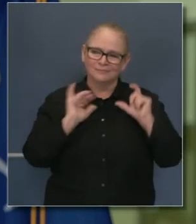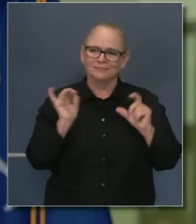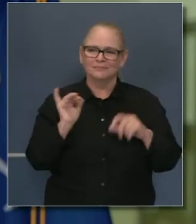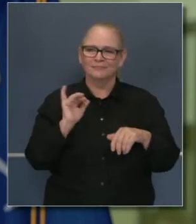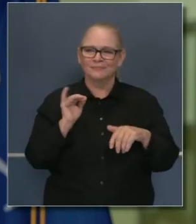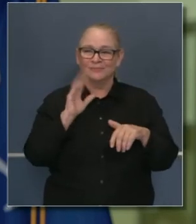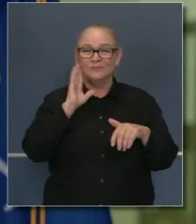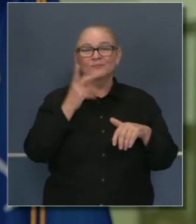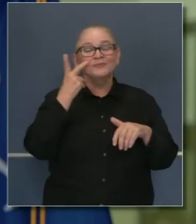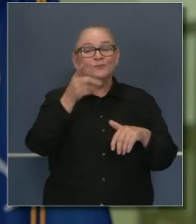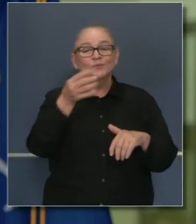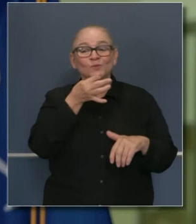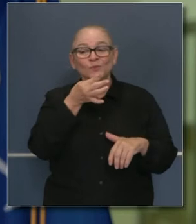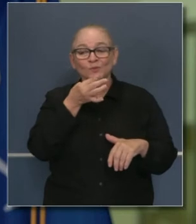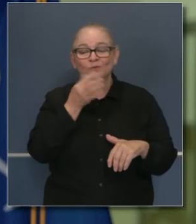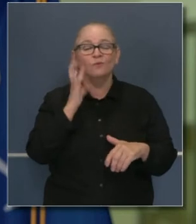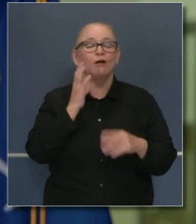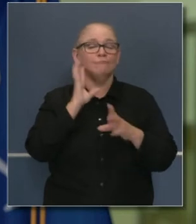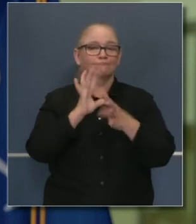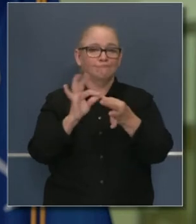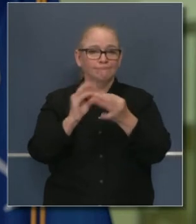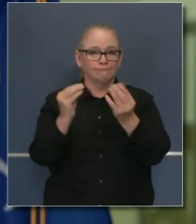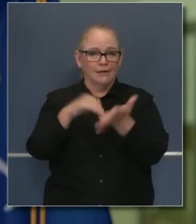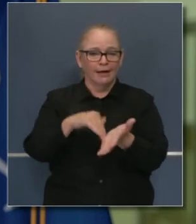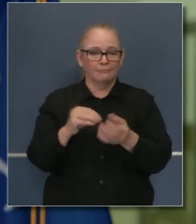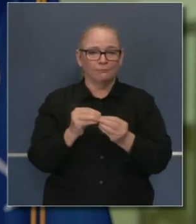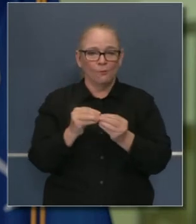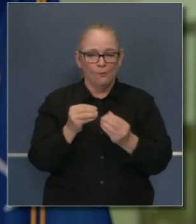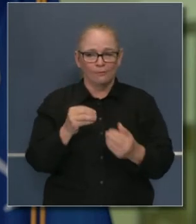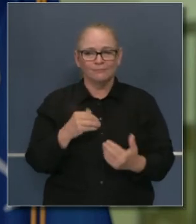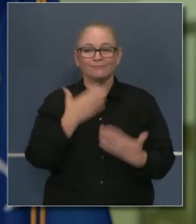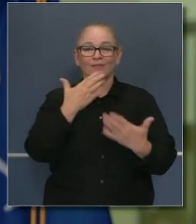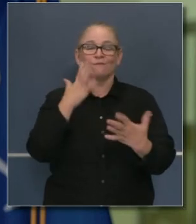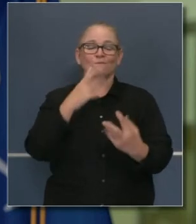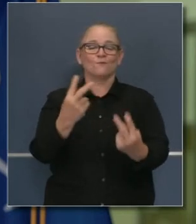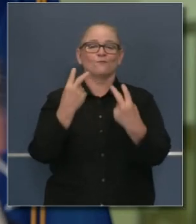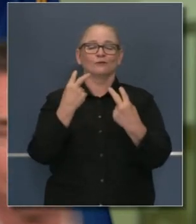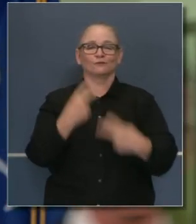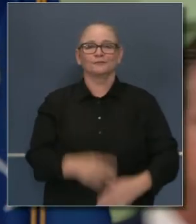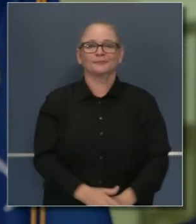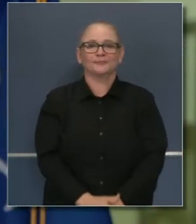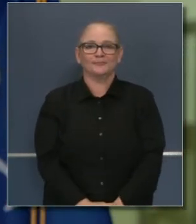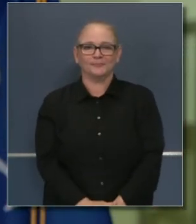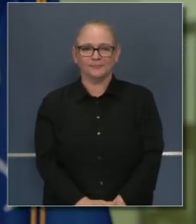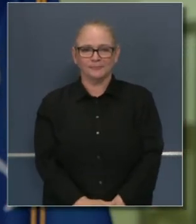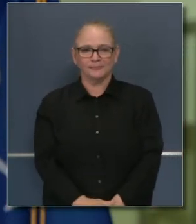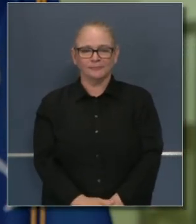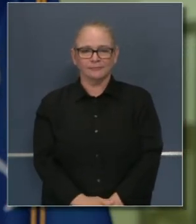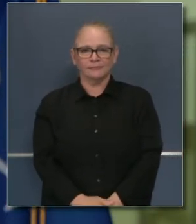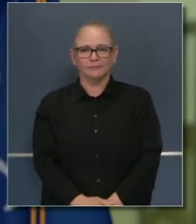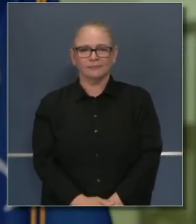Nos veremos pronto para otra reseña en todo lo que les dije. Como siempre, muchas gracias por el privilegio de su tiempo.